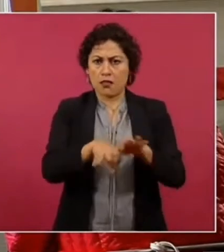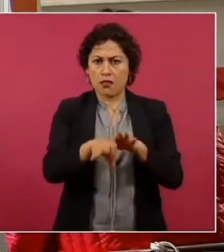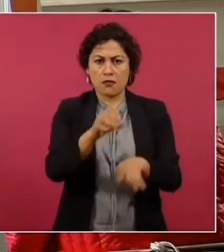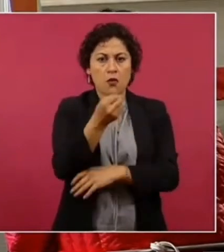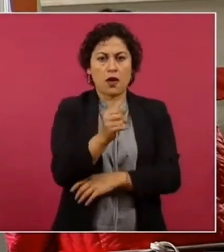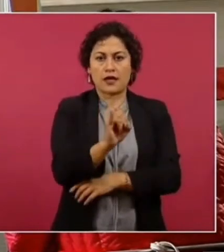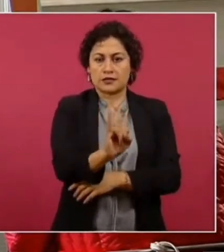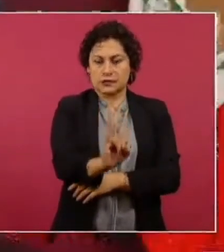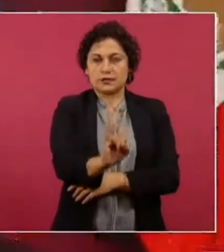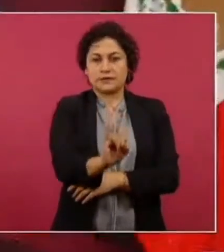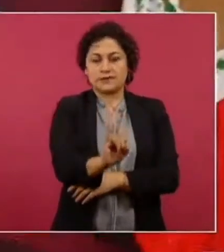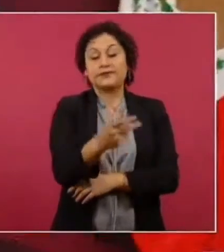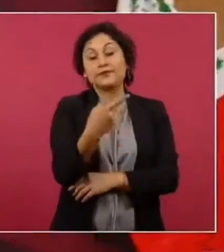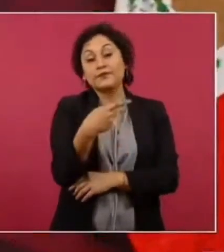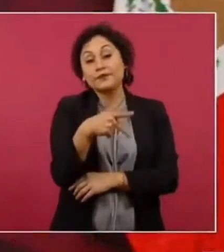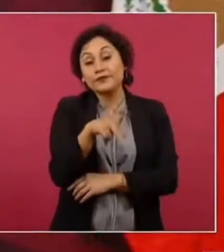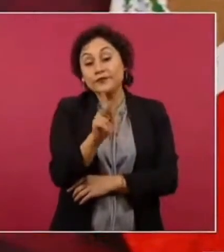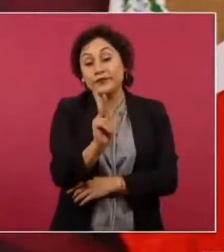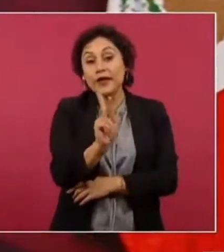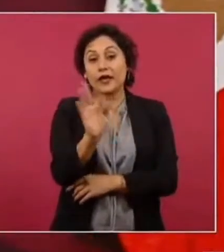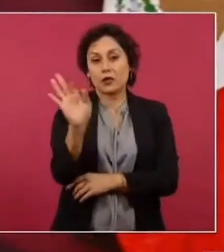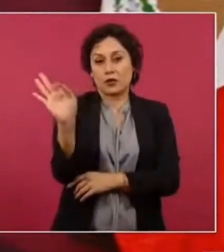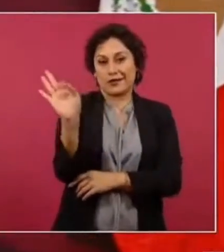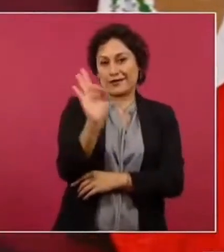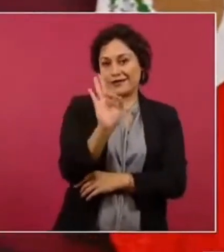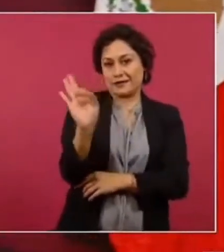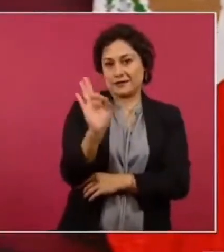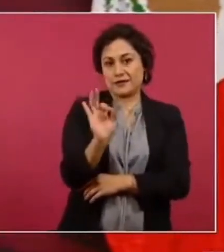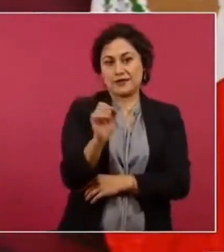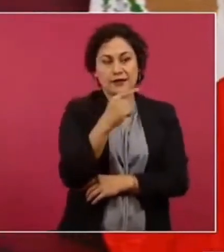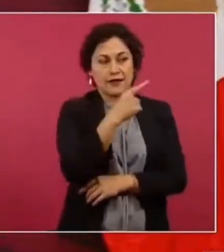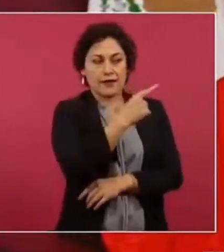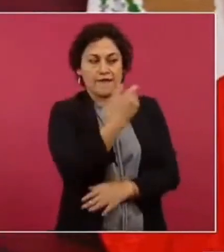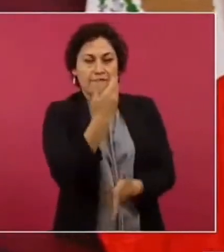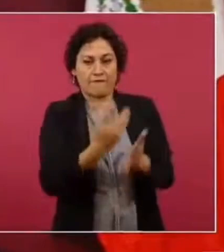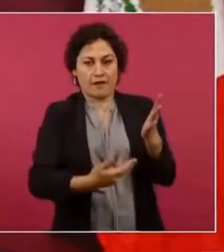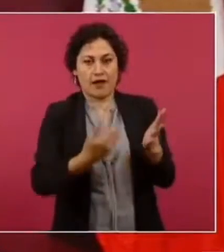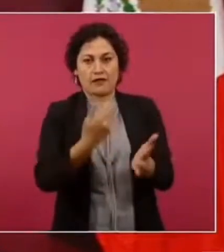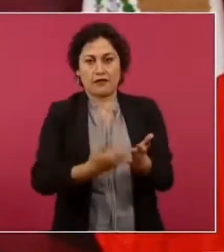la información completa